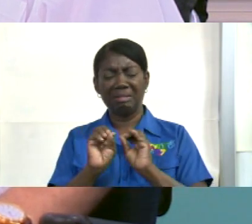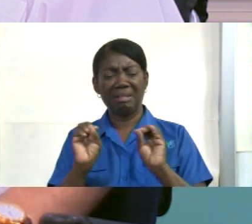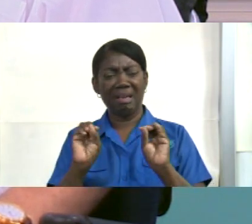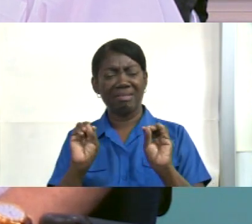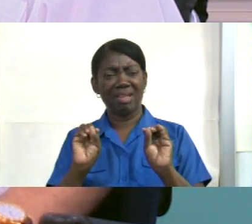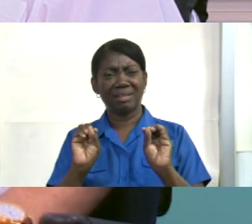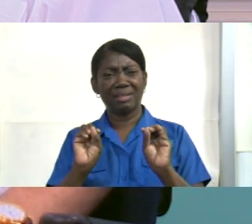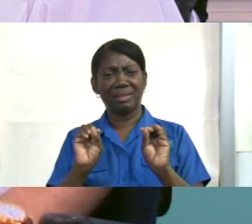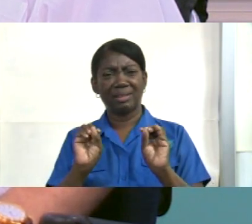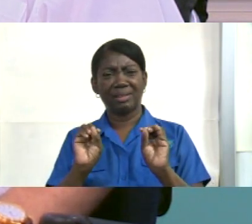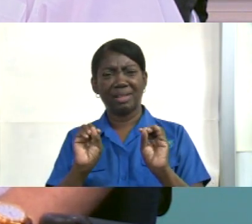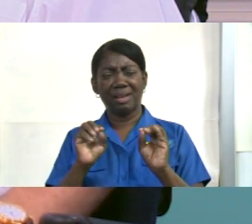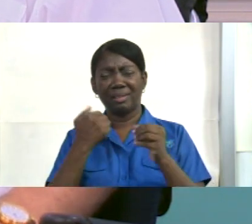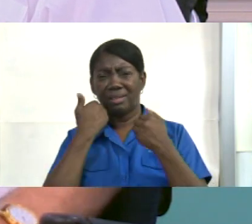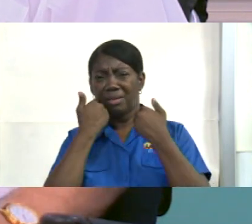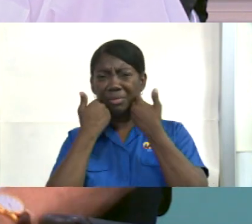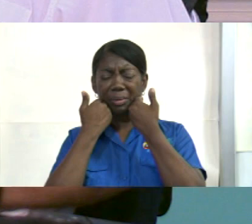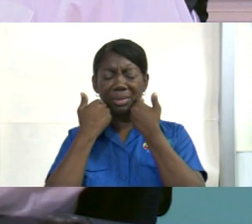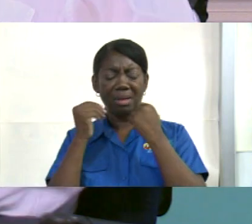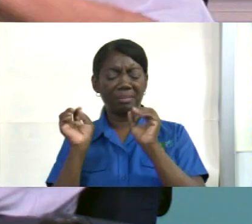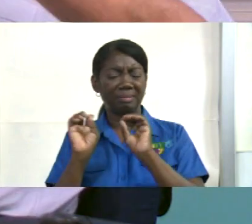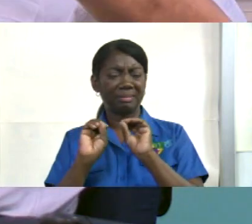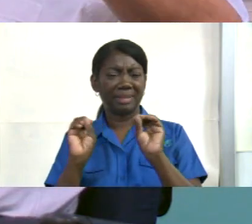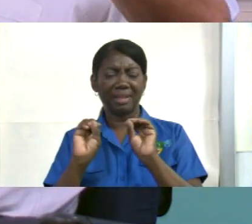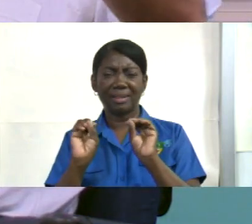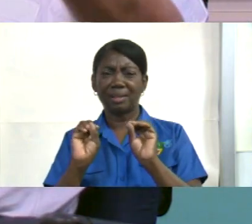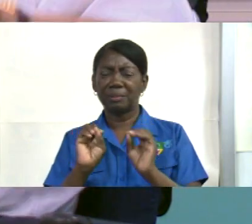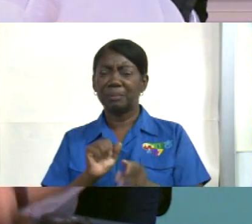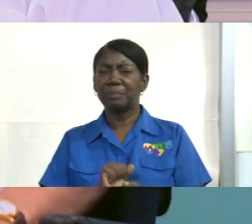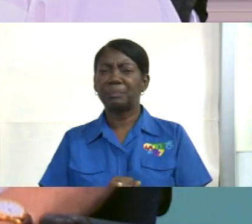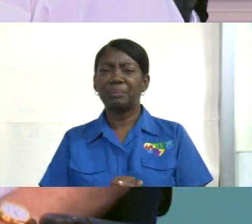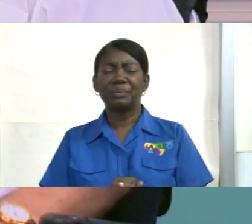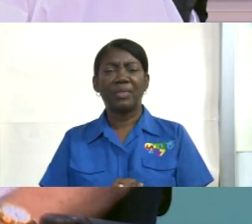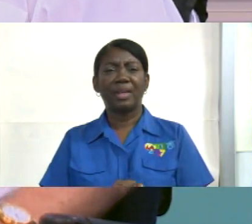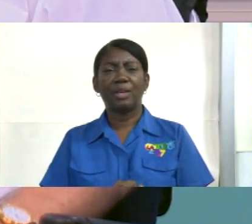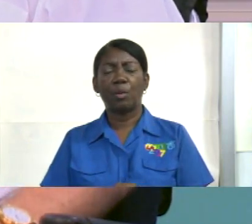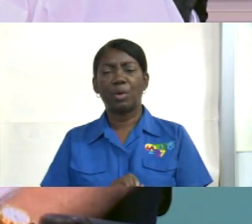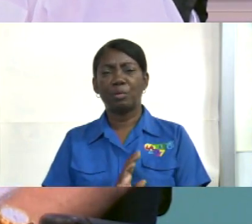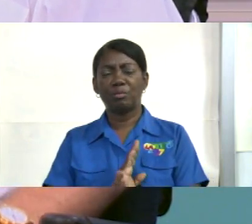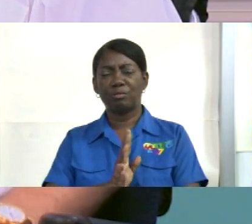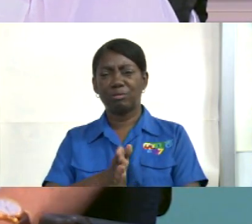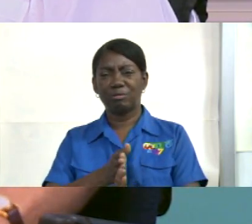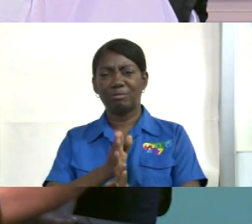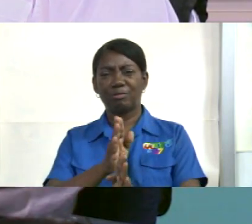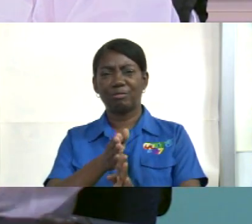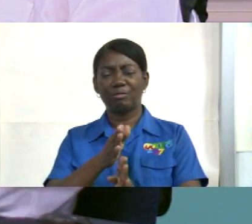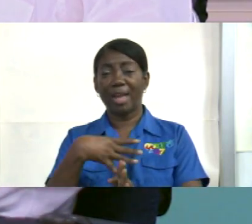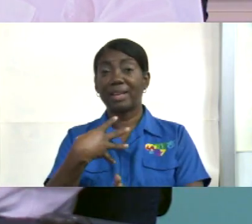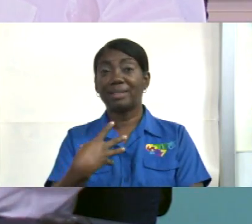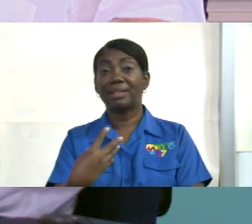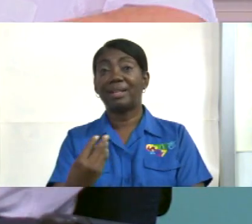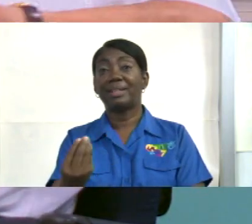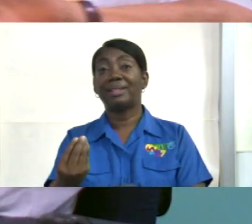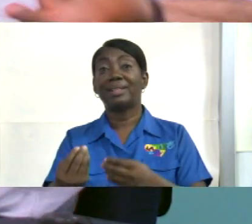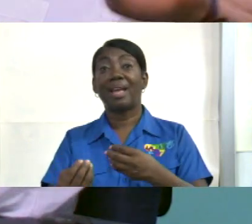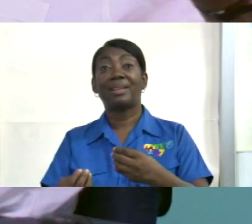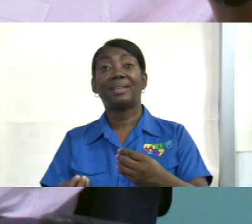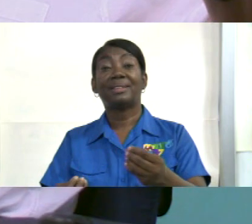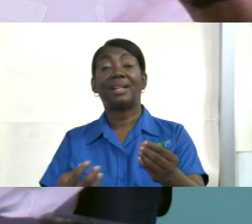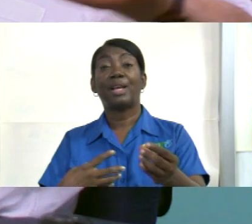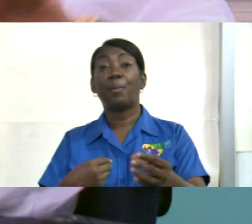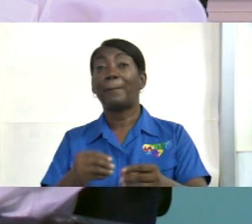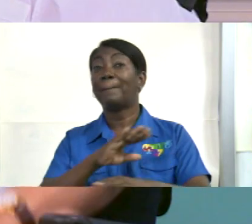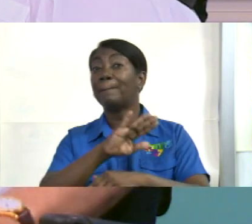nuestra enfermedad hay que seguir hay que salir y voy a